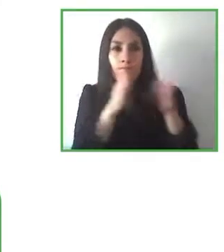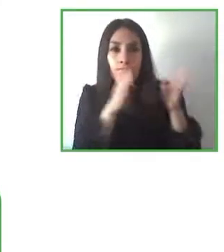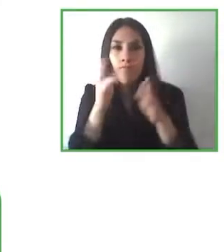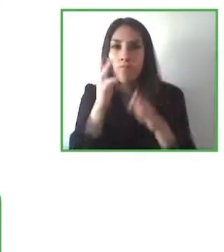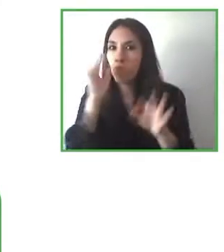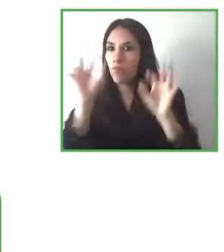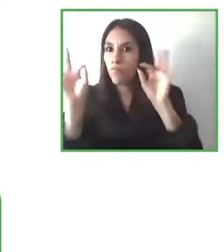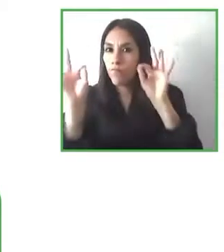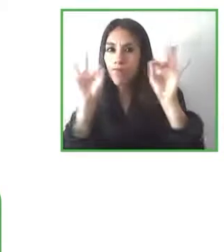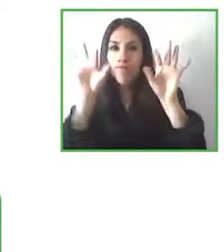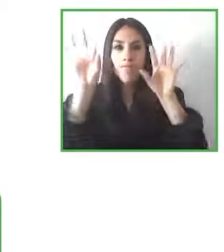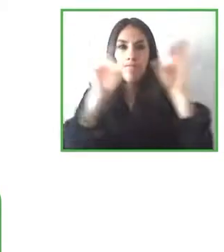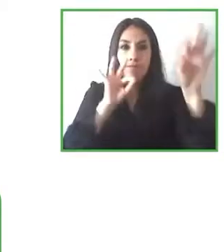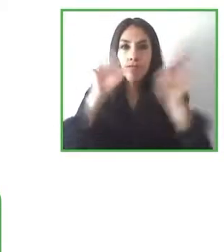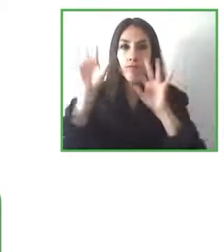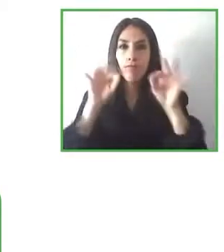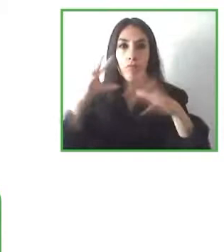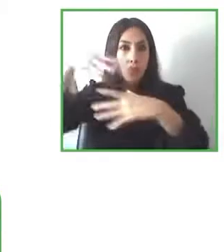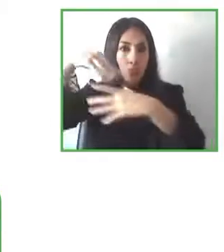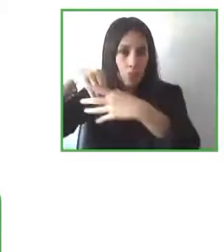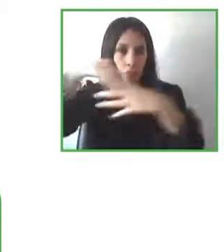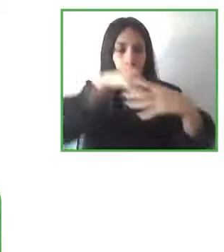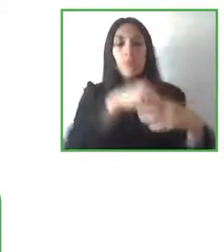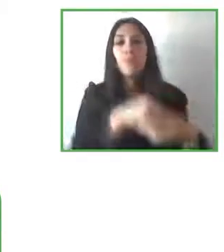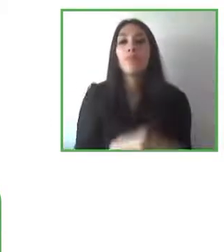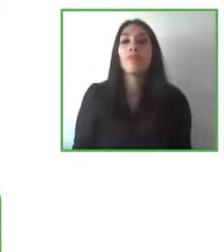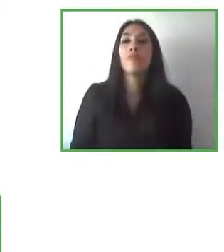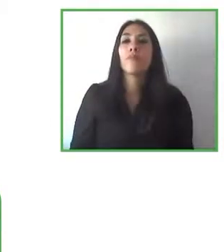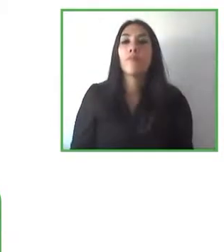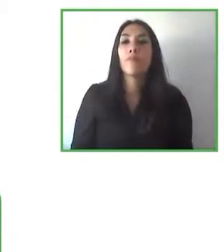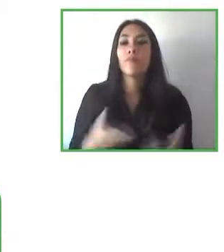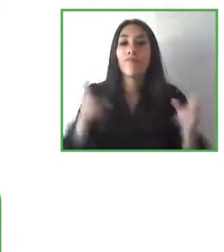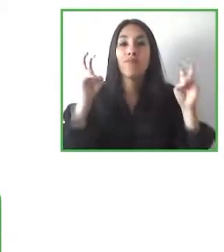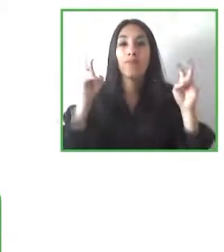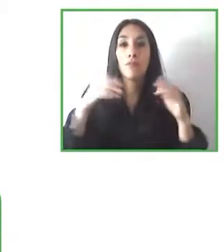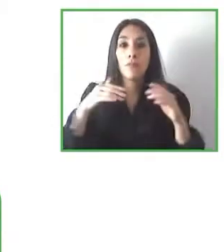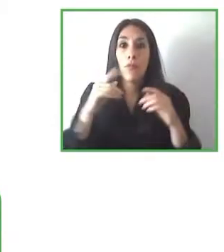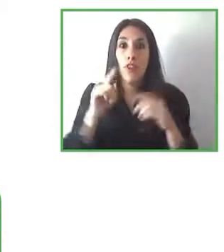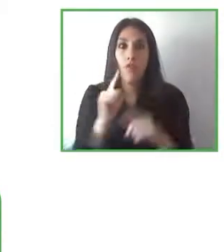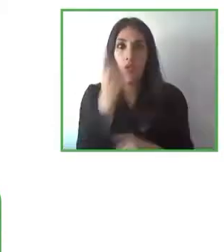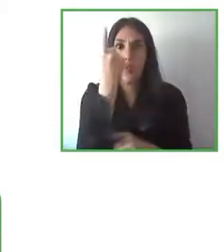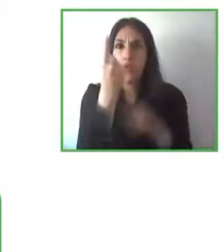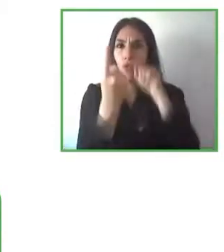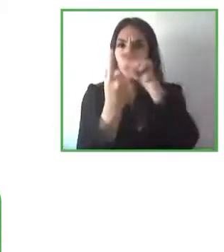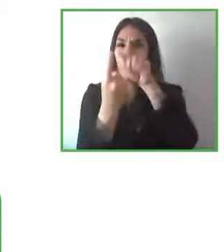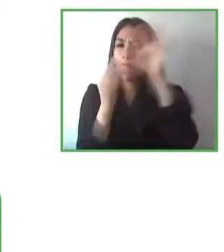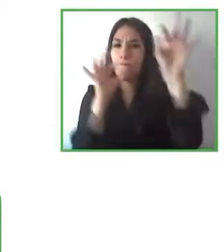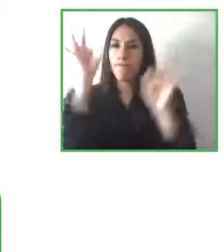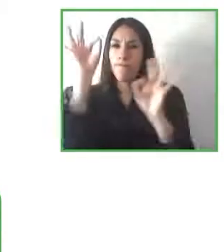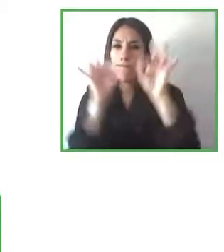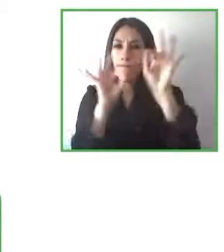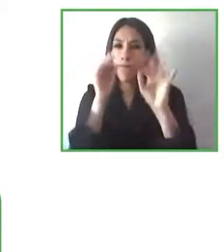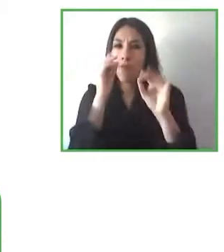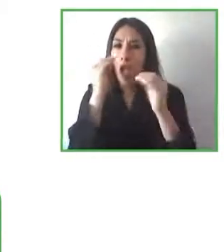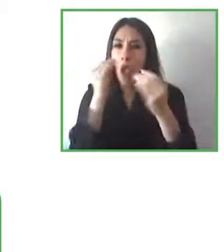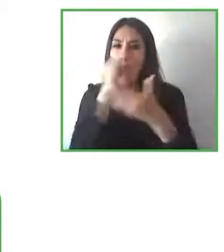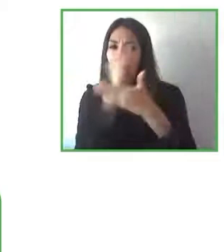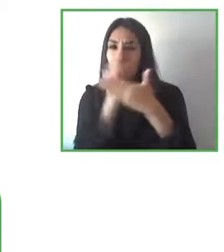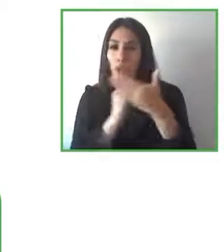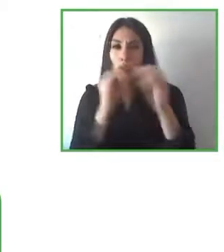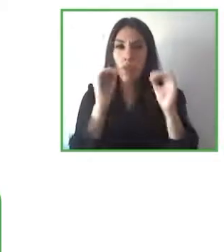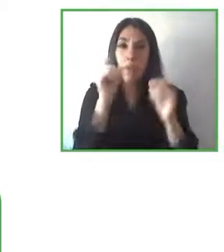de diseño se incorpore ese conocimiento por parte de estas personas las opiniones las necesidades